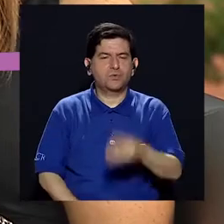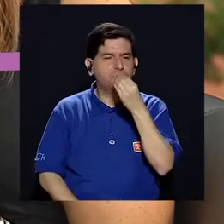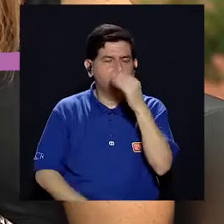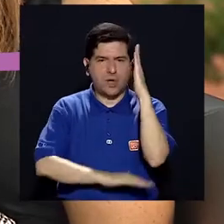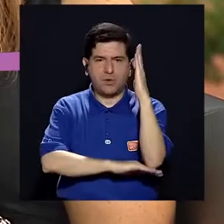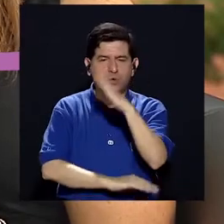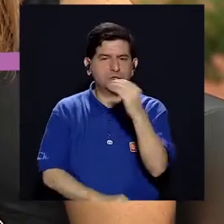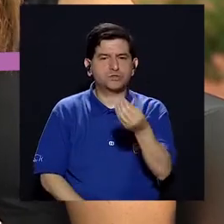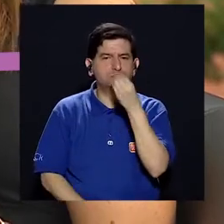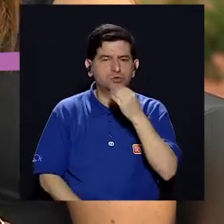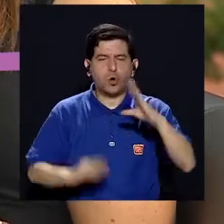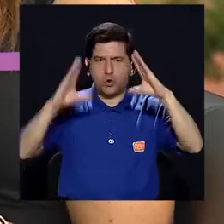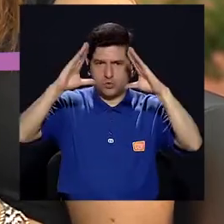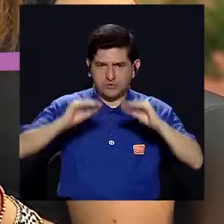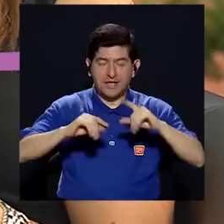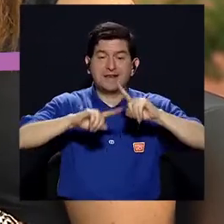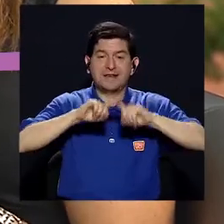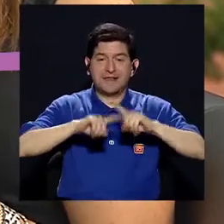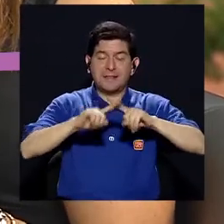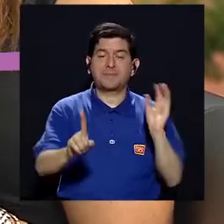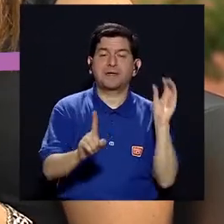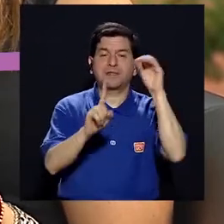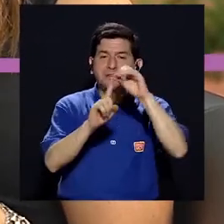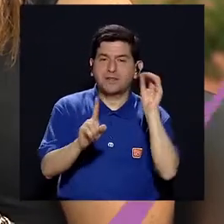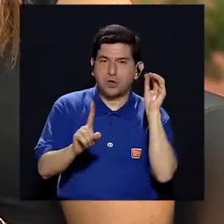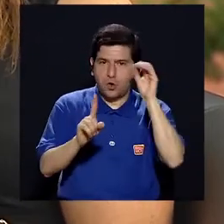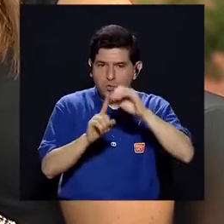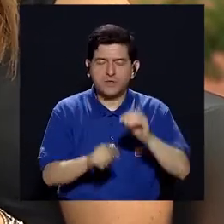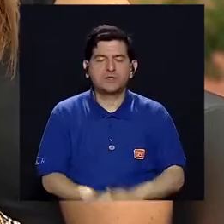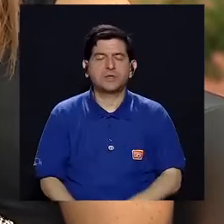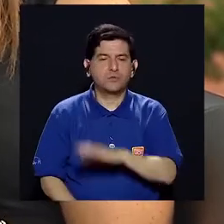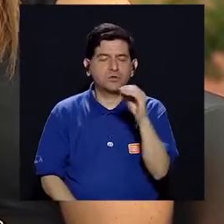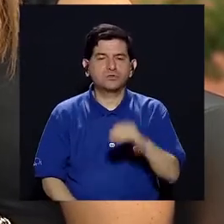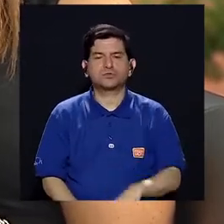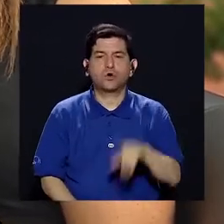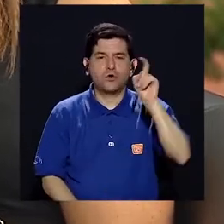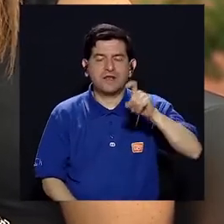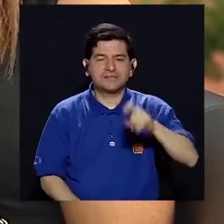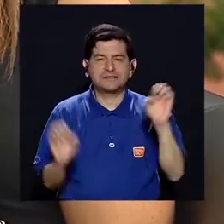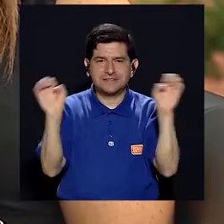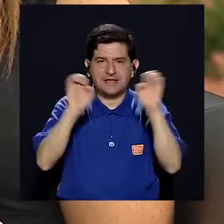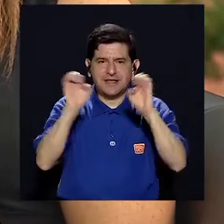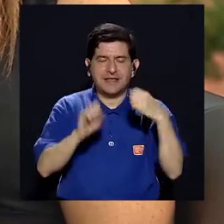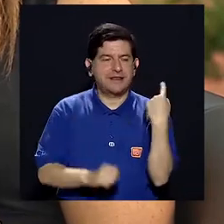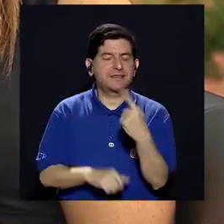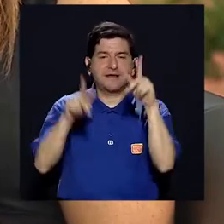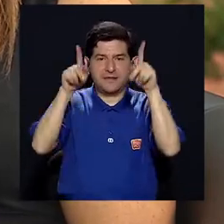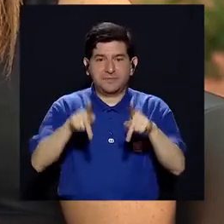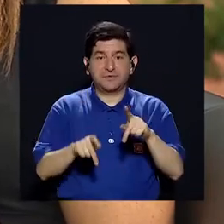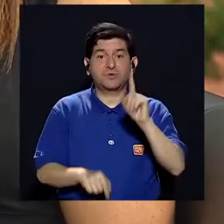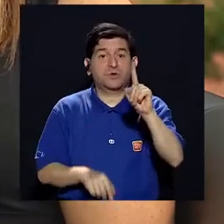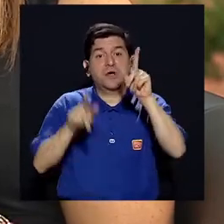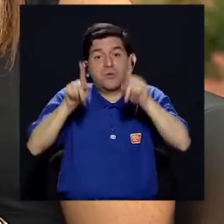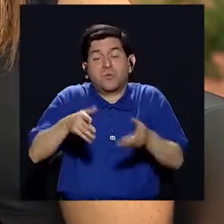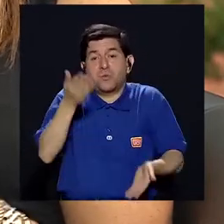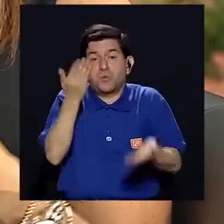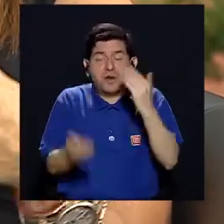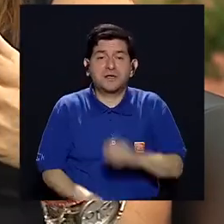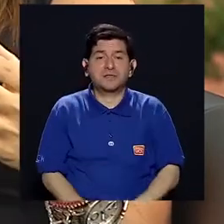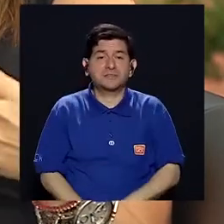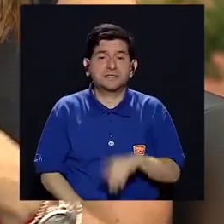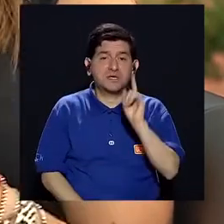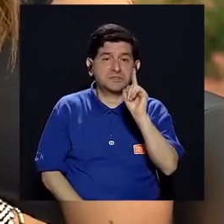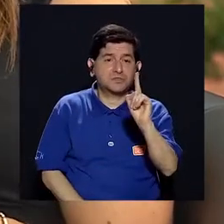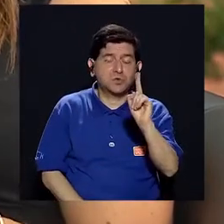ni un almuerzo, ni una cena. Va a depender mucho de cuáles son los objetivos o requerimientos nutricionales y energéticos de cada persona porque puede ser que una persona